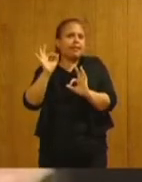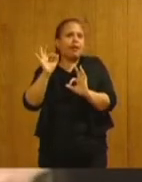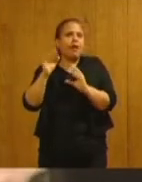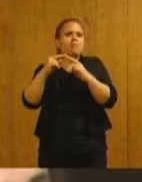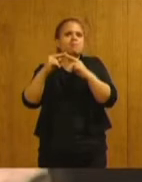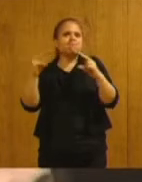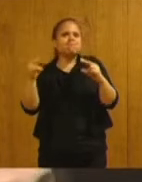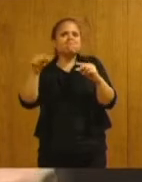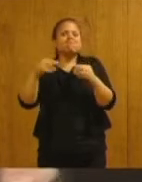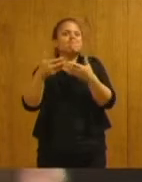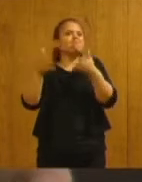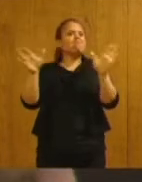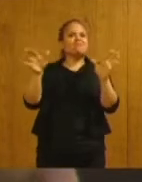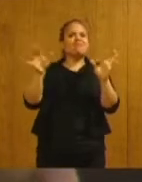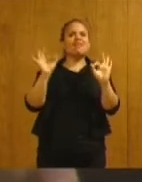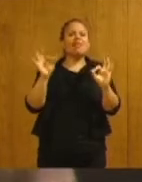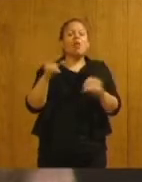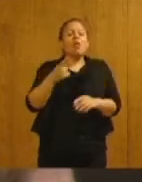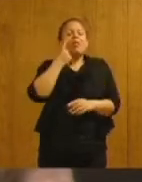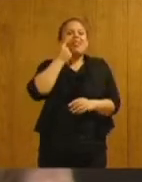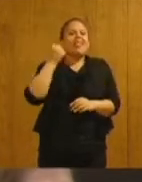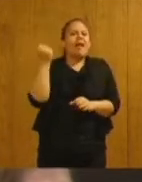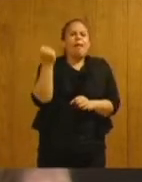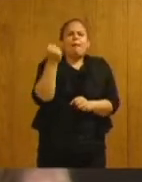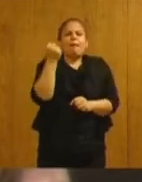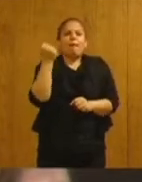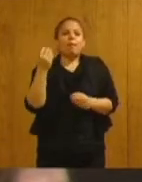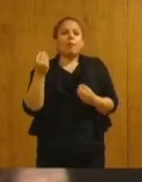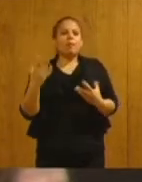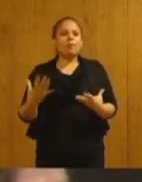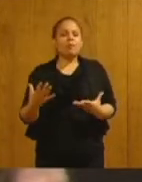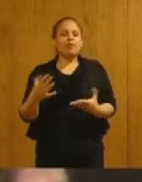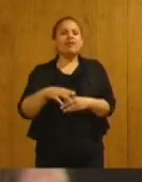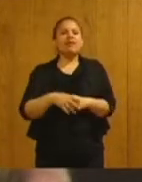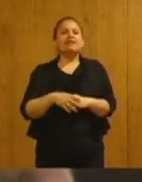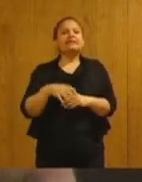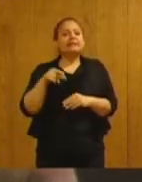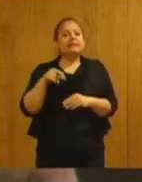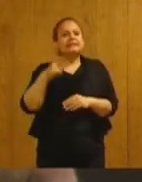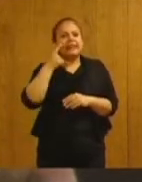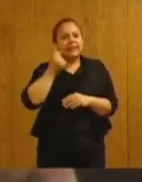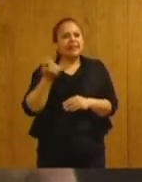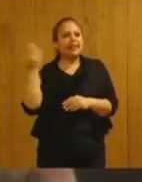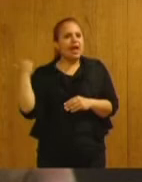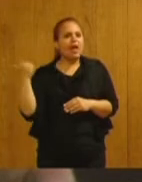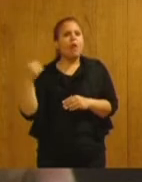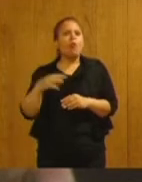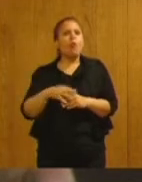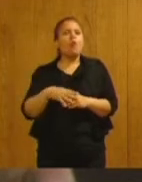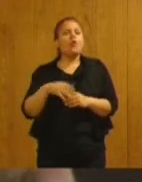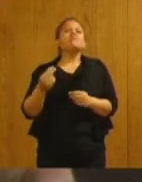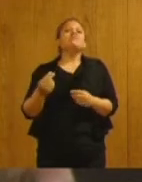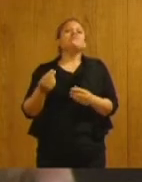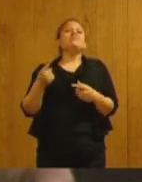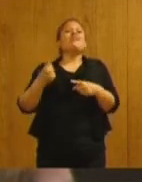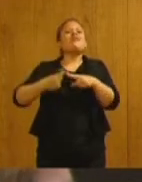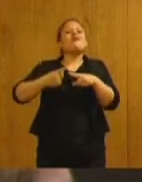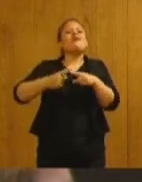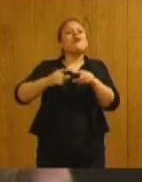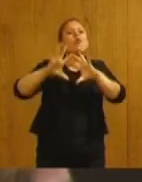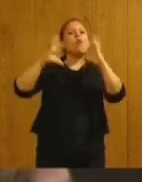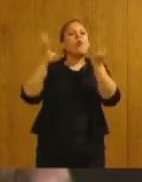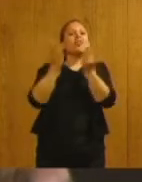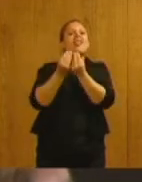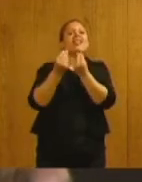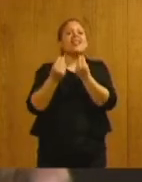y ocurrió en un día icónico, porque ese día justamente, y con motivo del mismo, se celebra mundialmente el